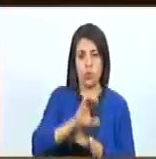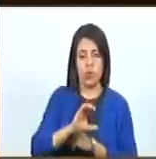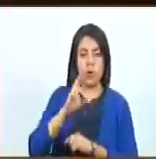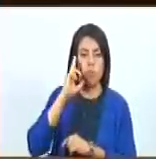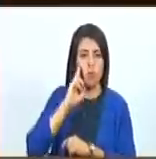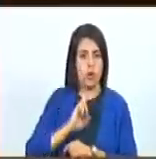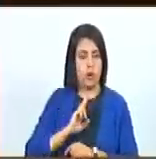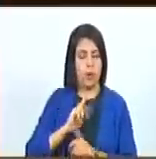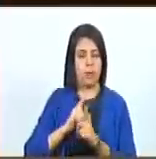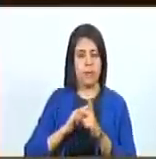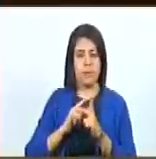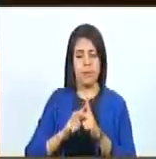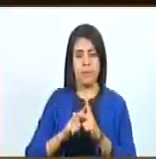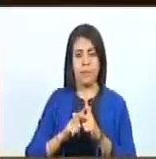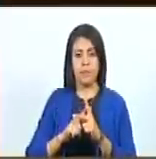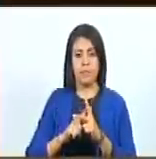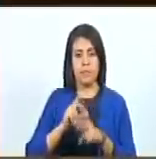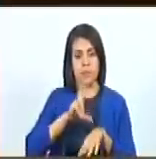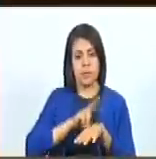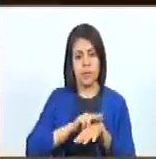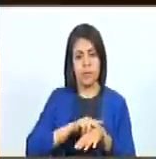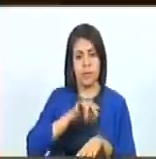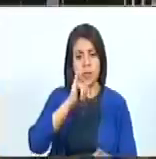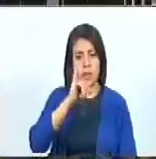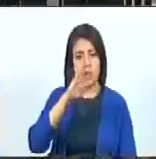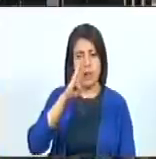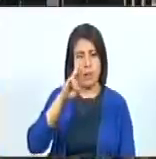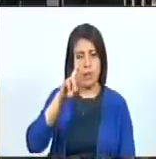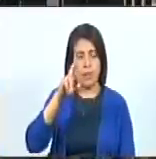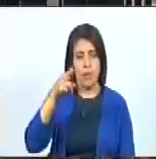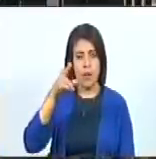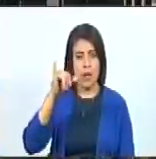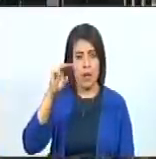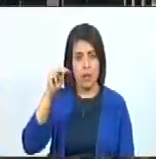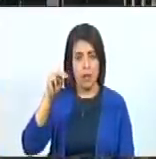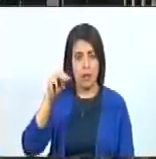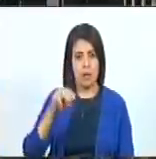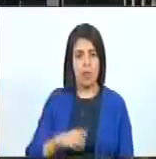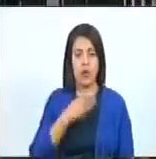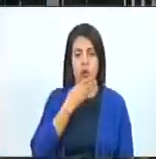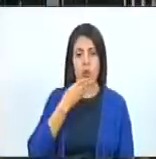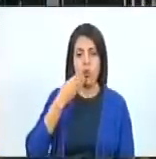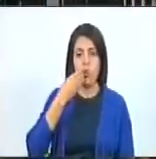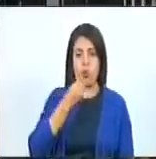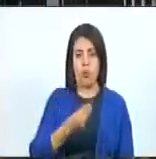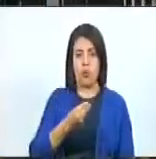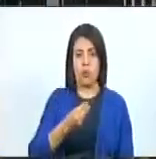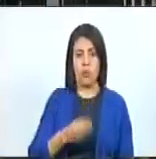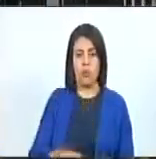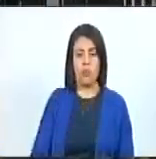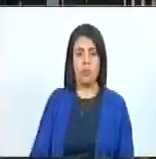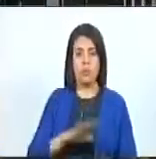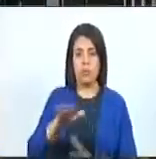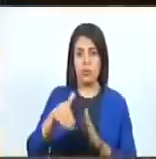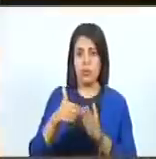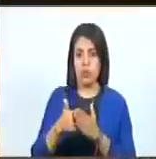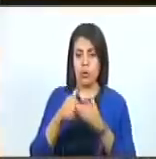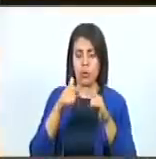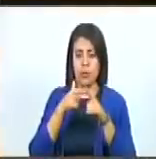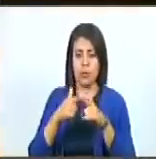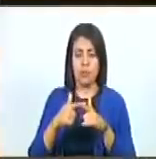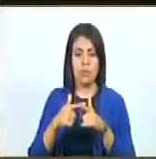Insurgente. Y el doctor Ibrahim Infante de Jóvenes del Barrio. Un abrazo a todas y a todos.